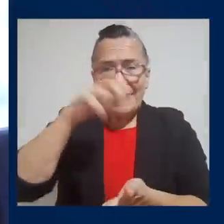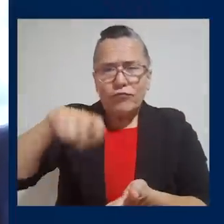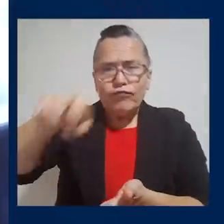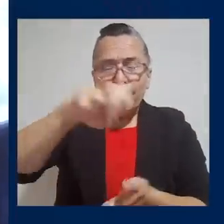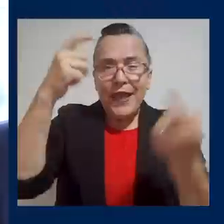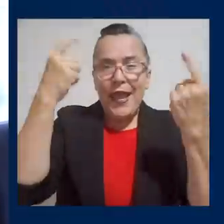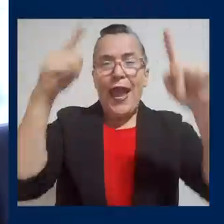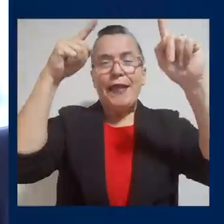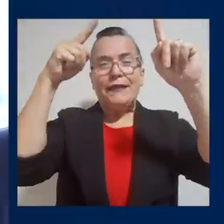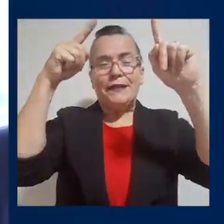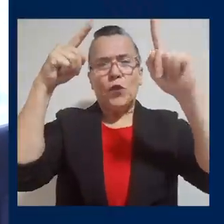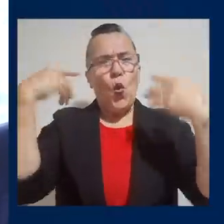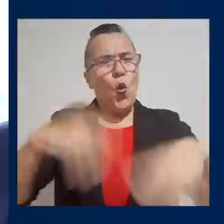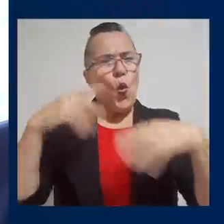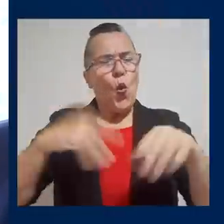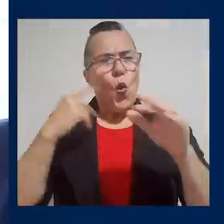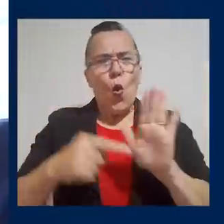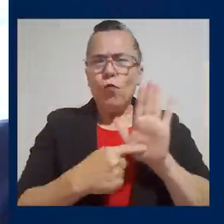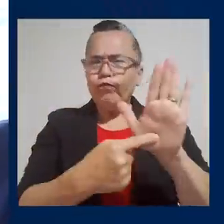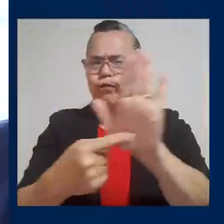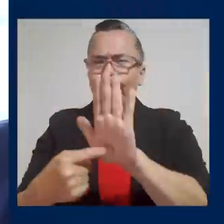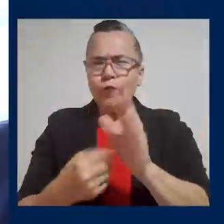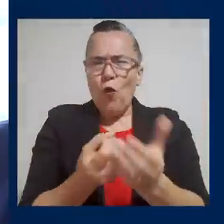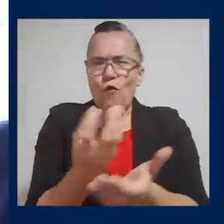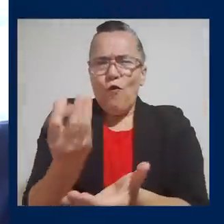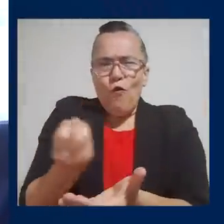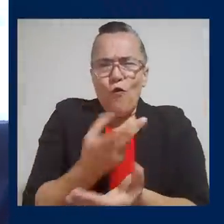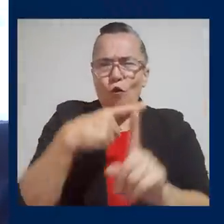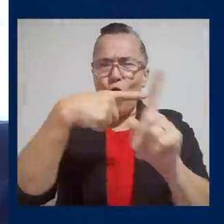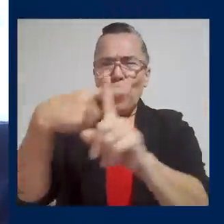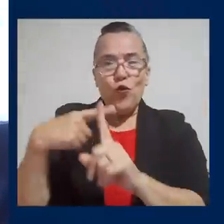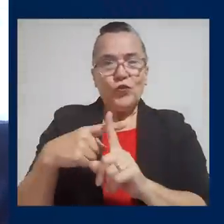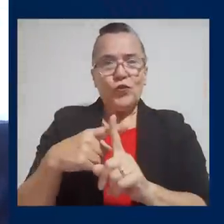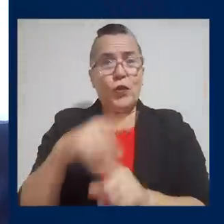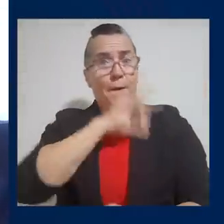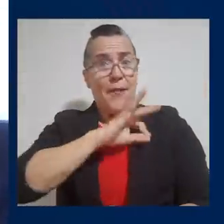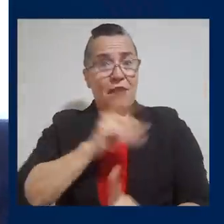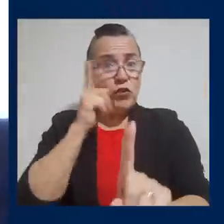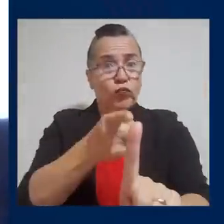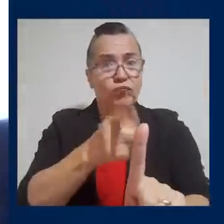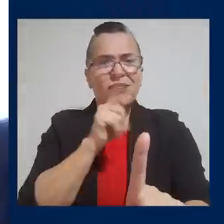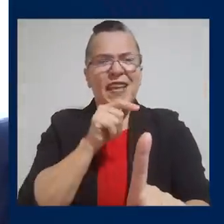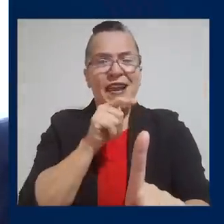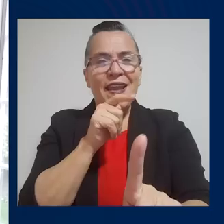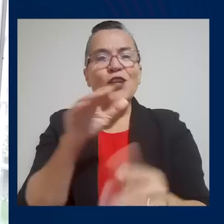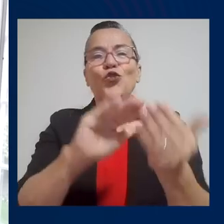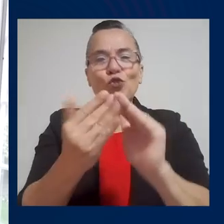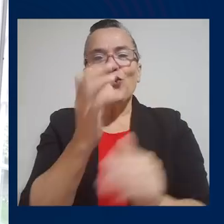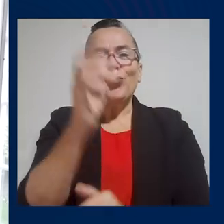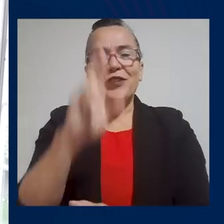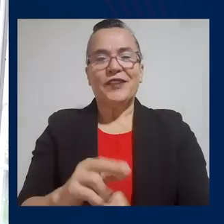exitosa y esté dando frutos concretos en beneficio directo del ciudadano costarricense.